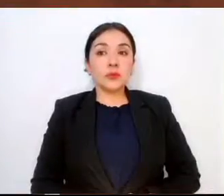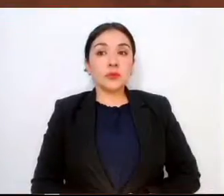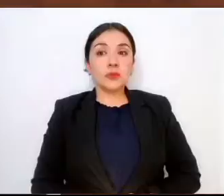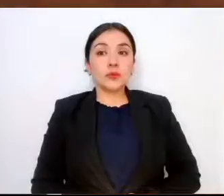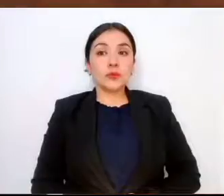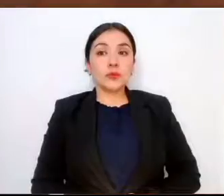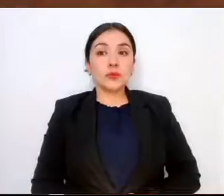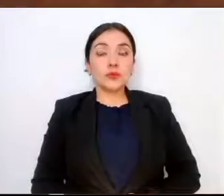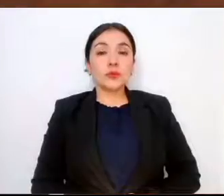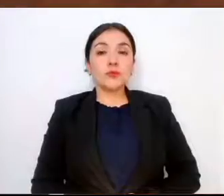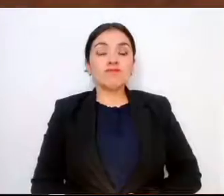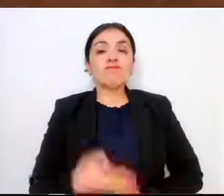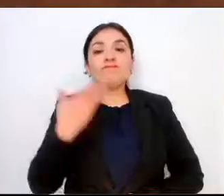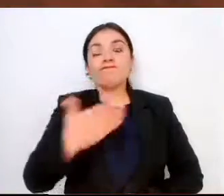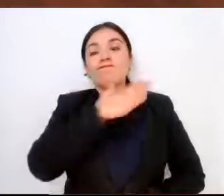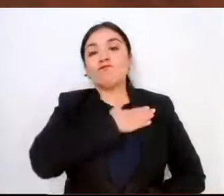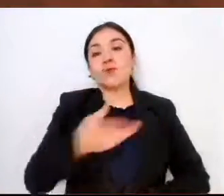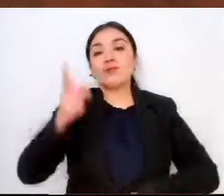Muy buenos días,